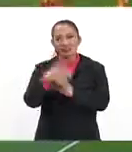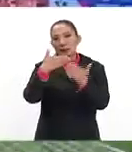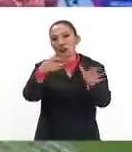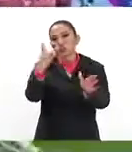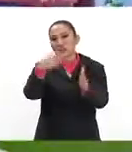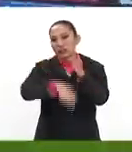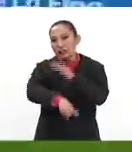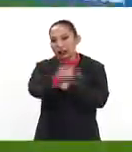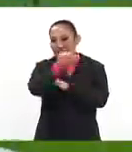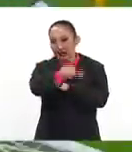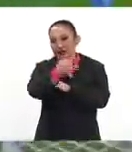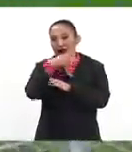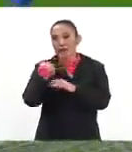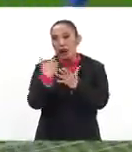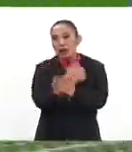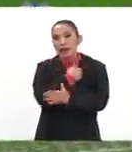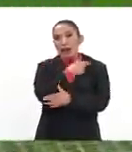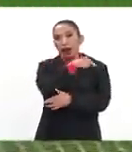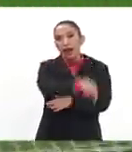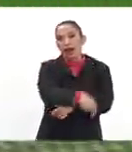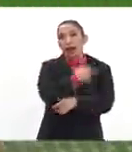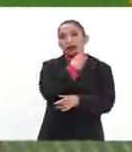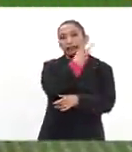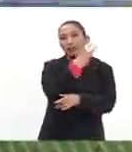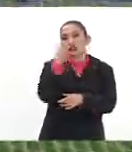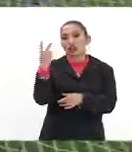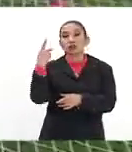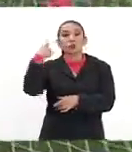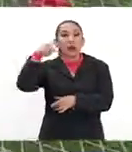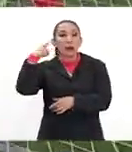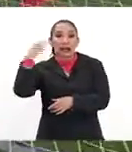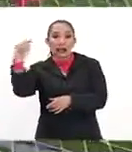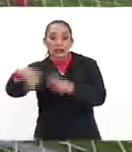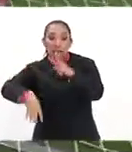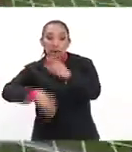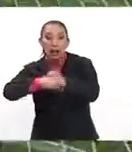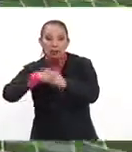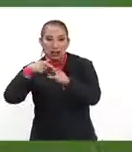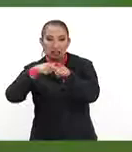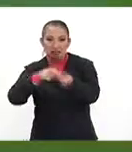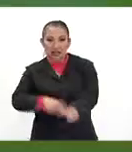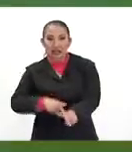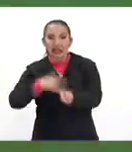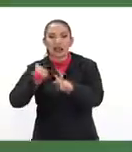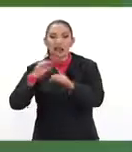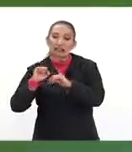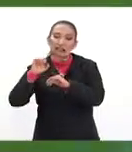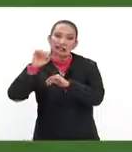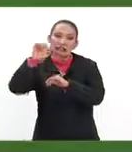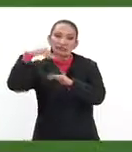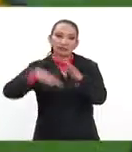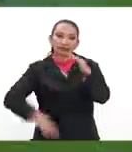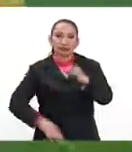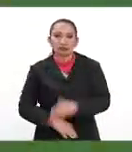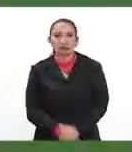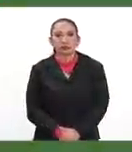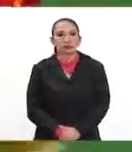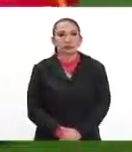apertura 2016 con victoria para la franja 3 a 2. Puebla necesita sumar para seguir alejándose del descenso.